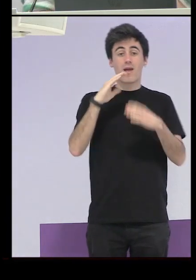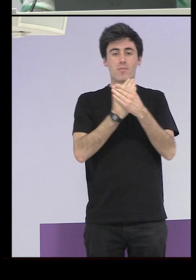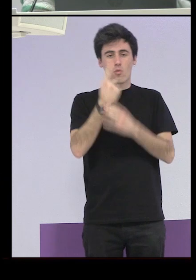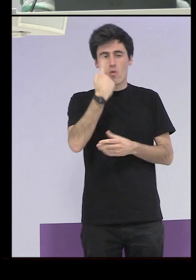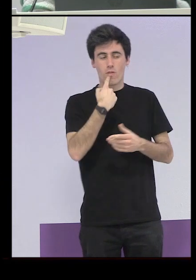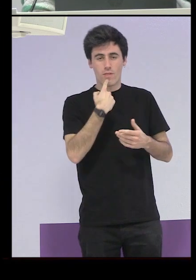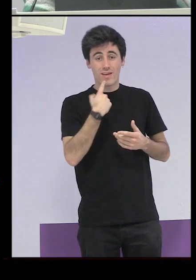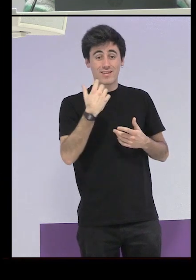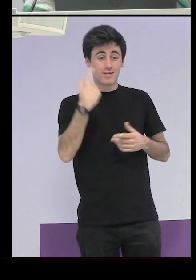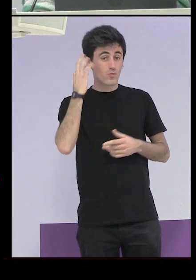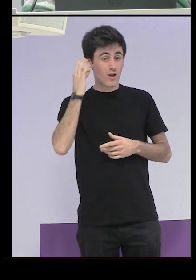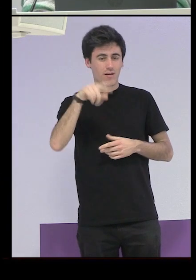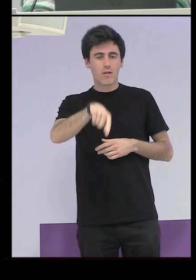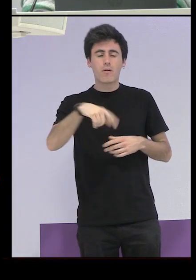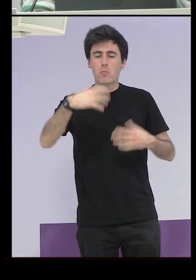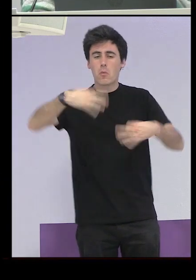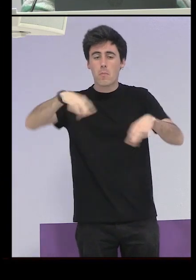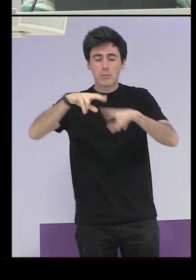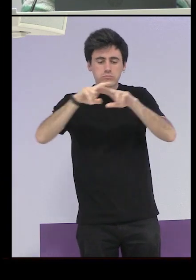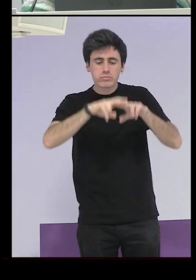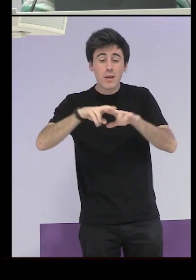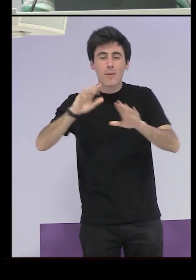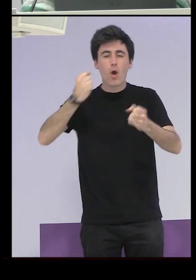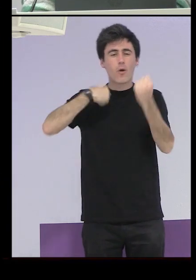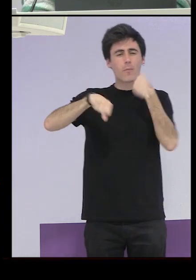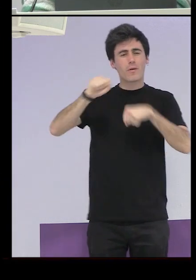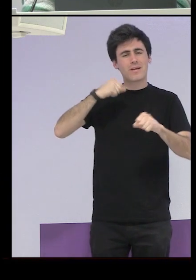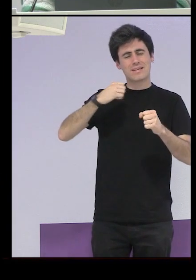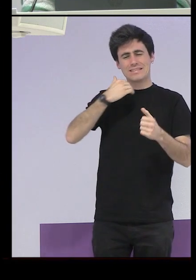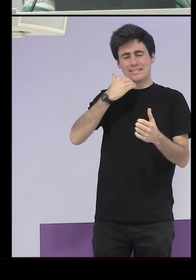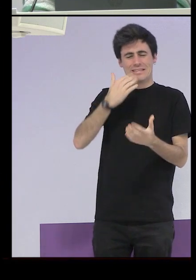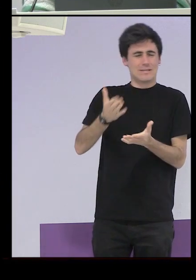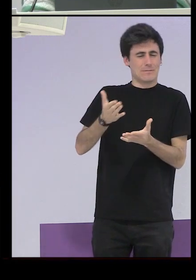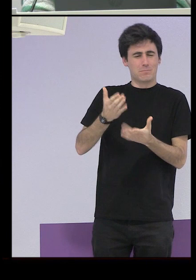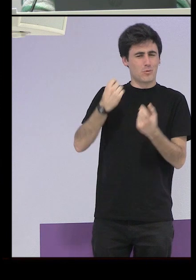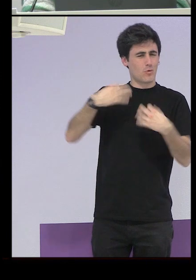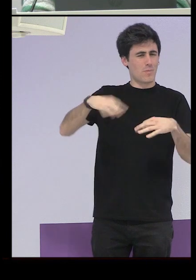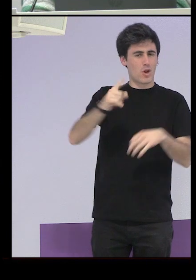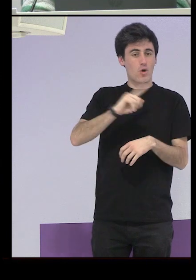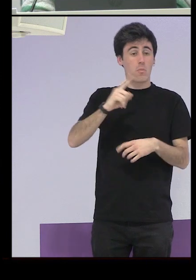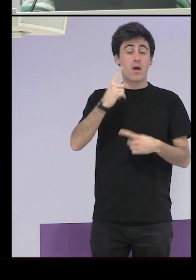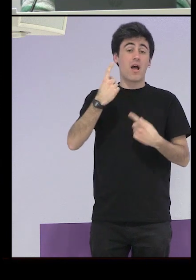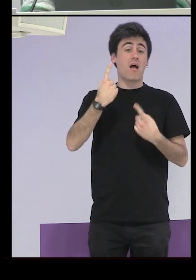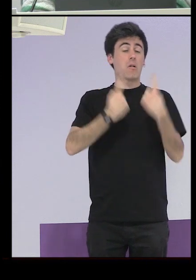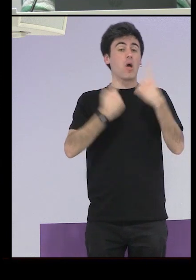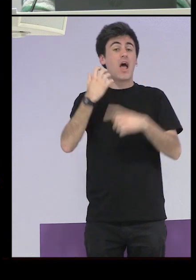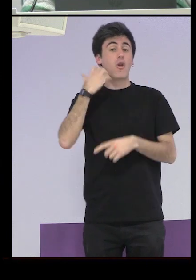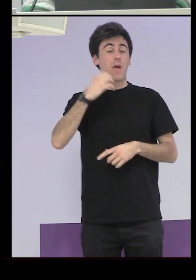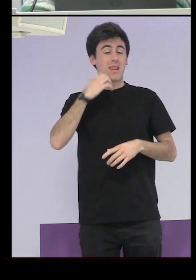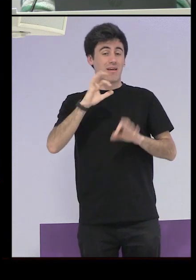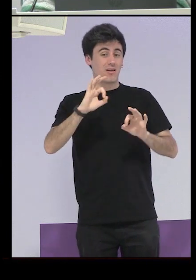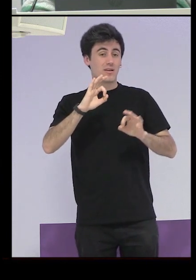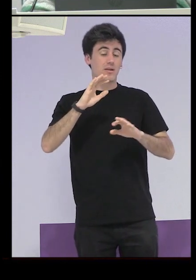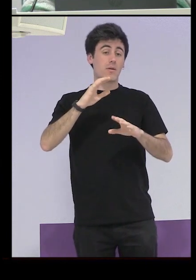esta muchacha la consideraban normal aunque su comportamiento no parece casi sea creo más bien que todas sus anomalías son debidas a una